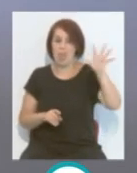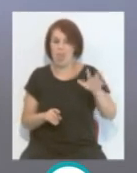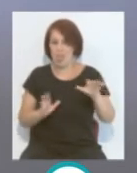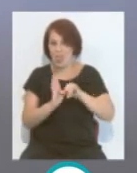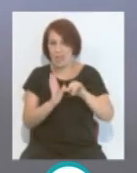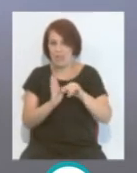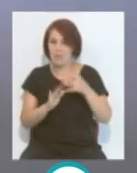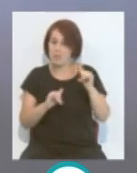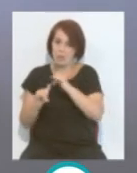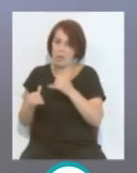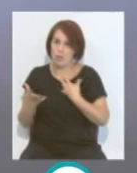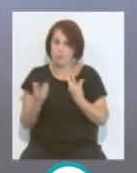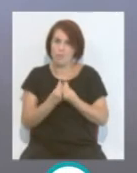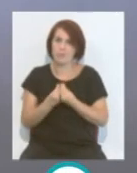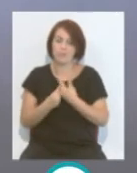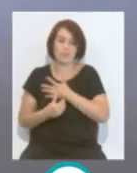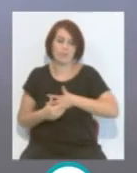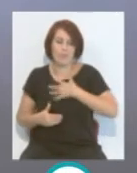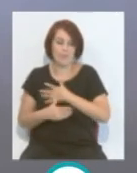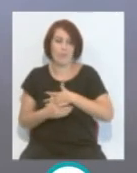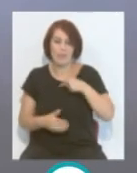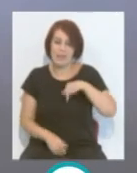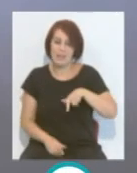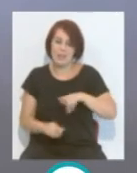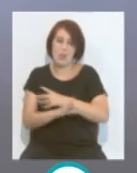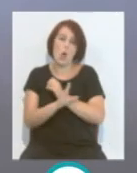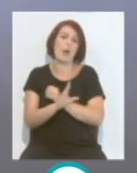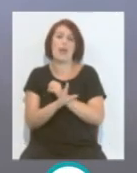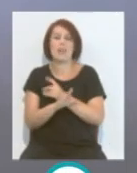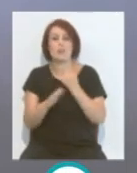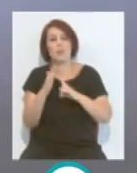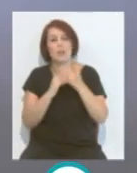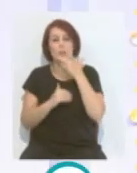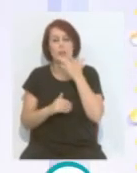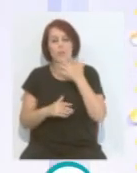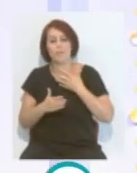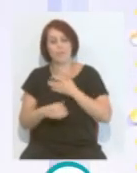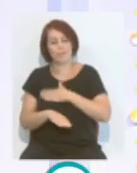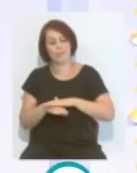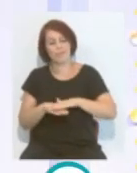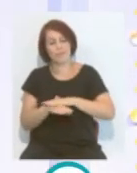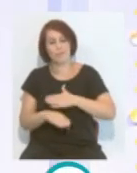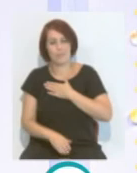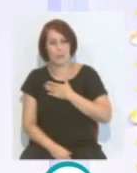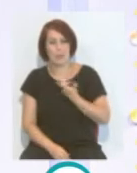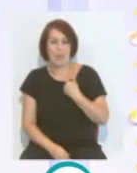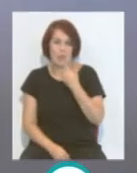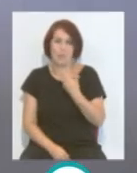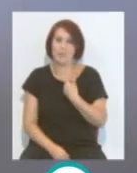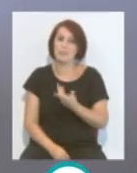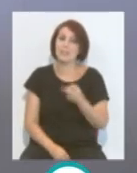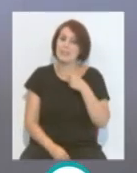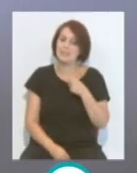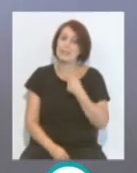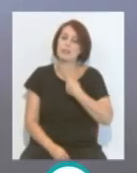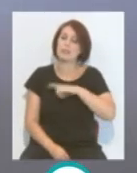disfrutado mucho de tu presencia, Pablo. Ha sido un placer contar contigo aquí en el plato del submarino amarillo. El placer es mío, Nacho. Muchas gracias. A ti. Nosotros